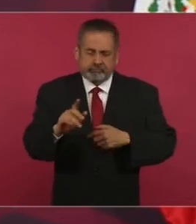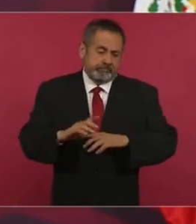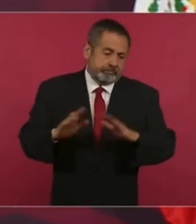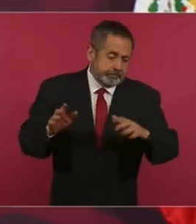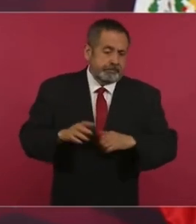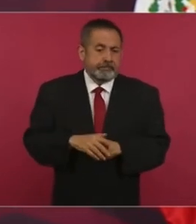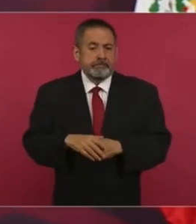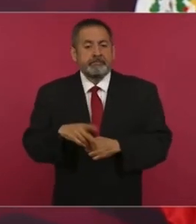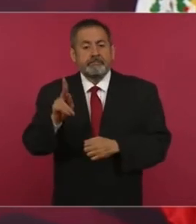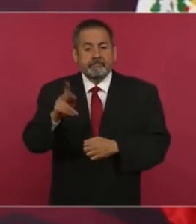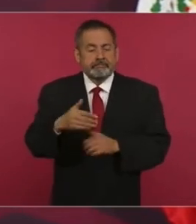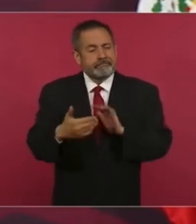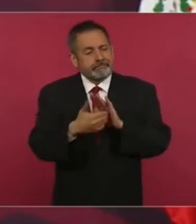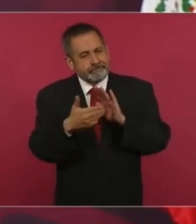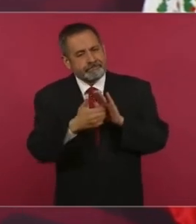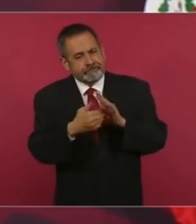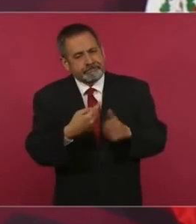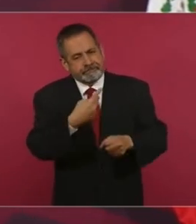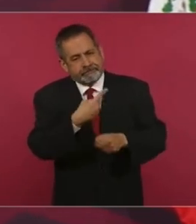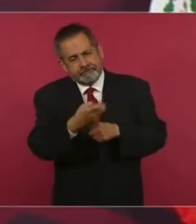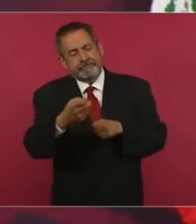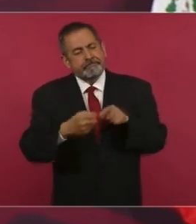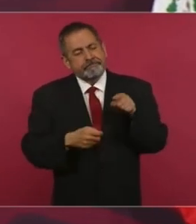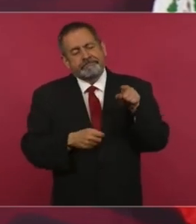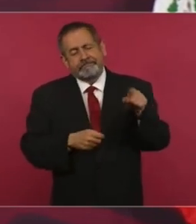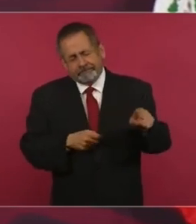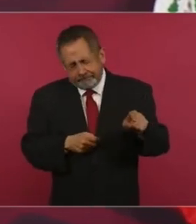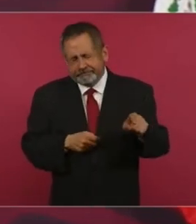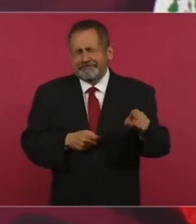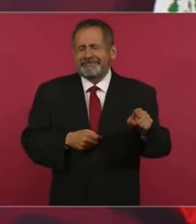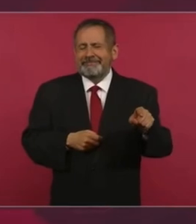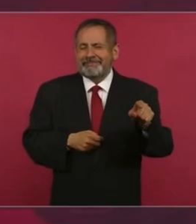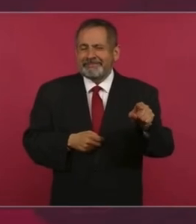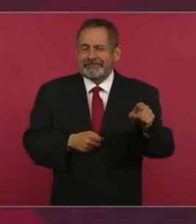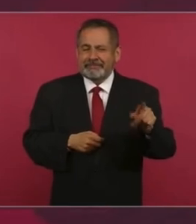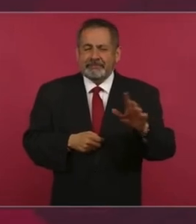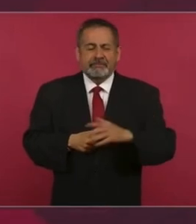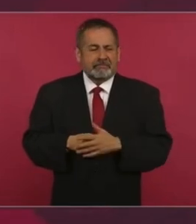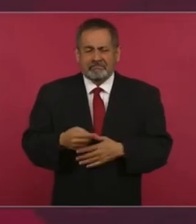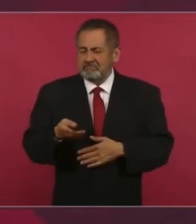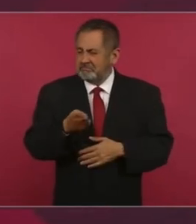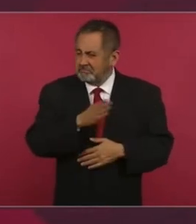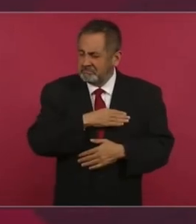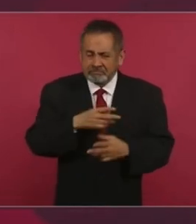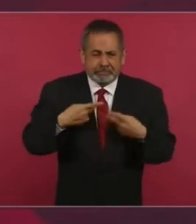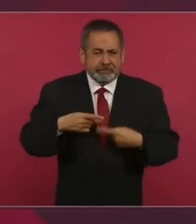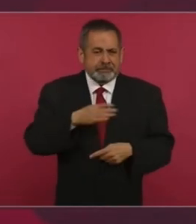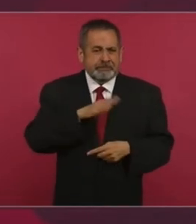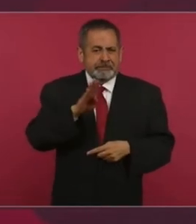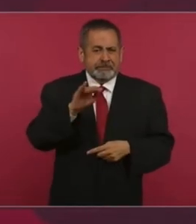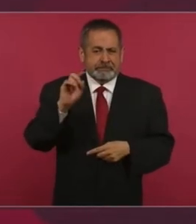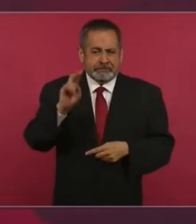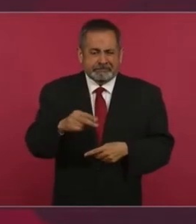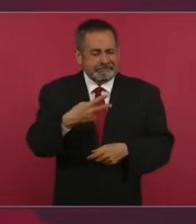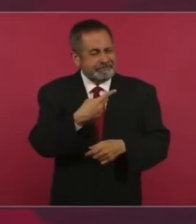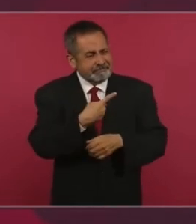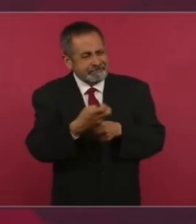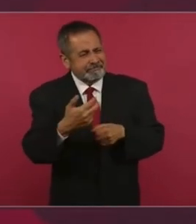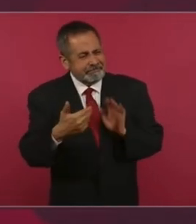insistieron y se ha portado muy bien el presidente Biden,